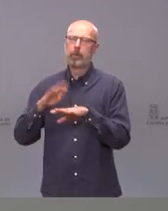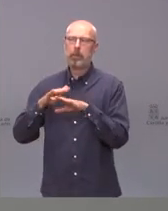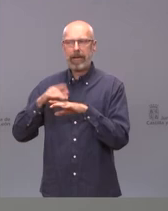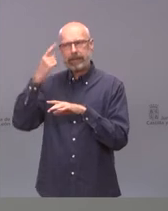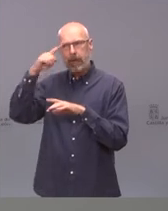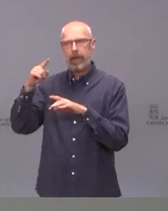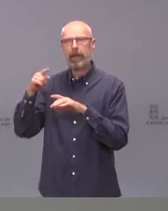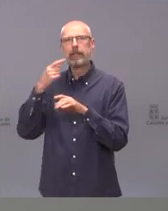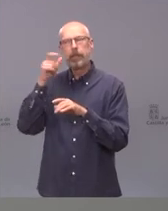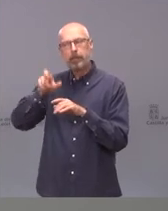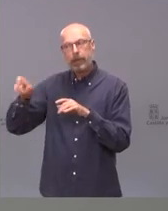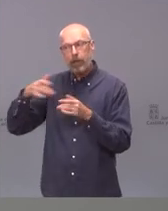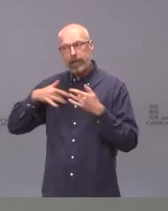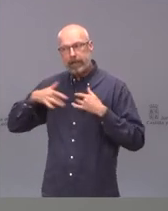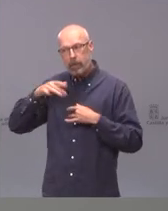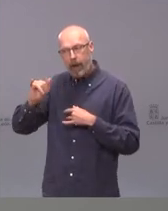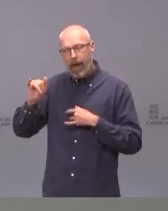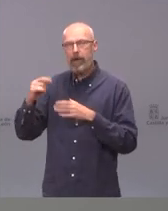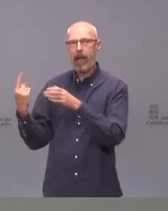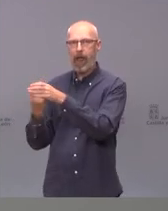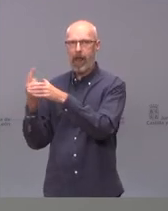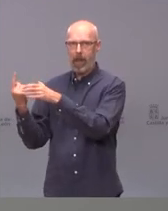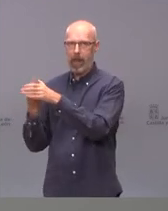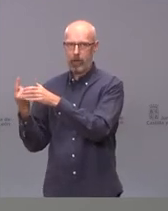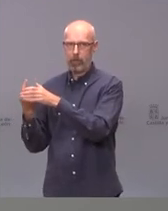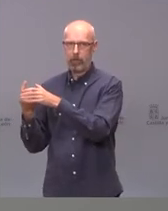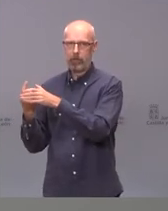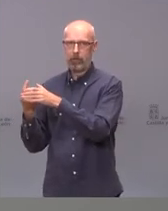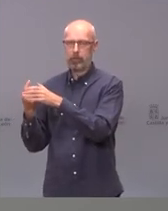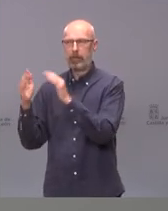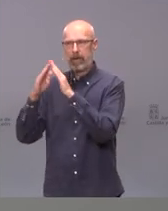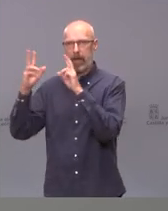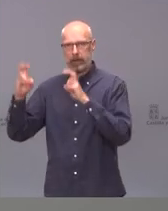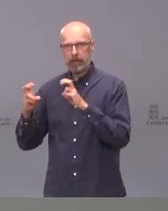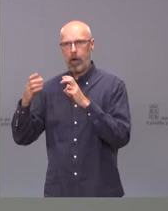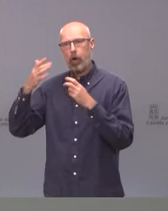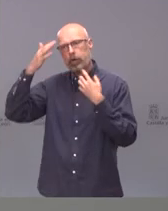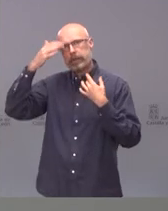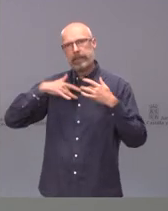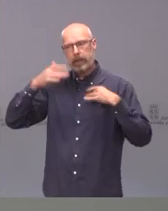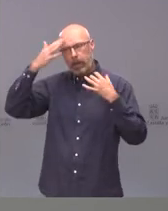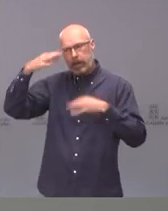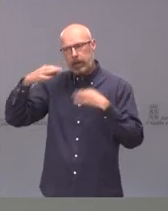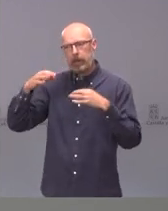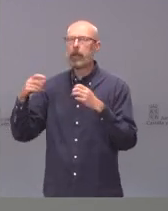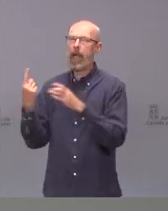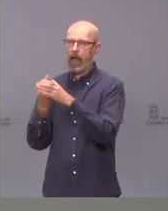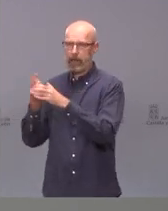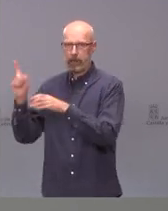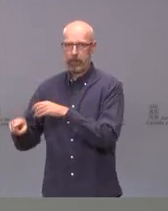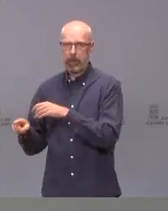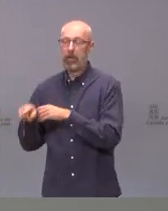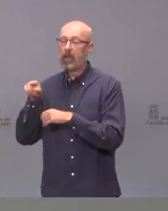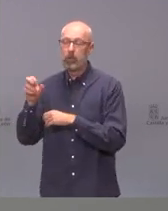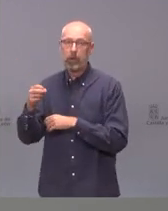poder aislar y hacer cuarentena a los contactos. Y estos han sido los resultados. En